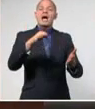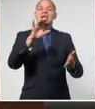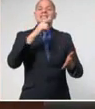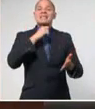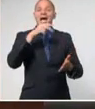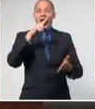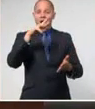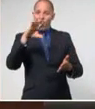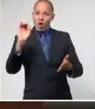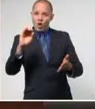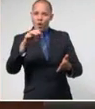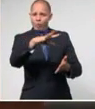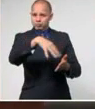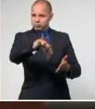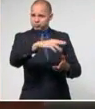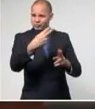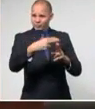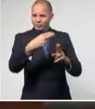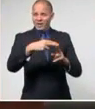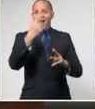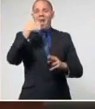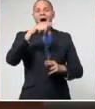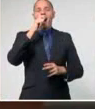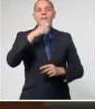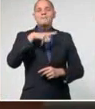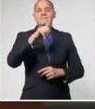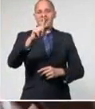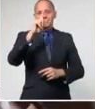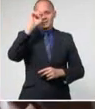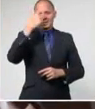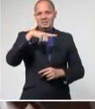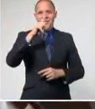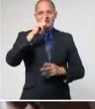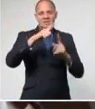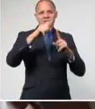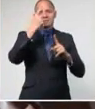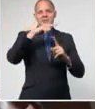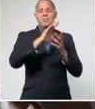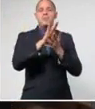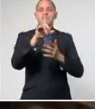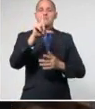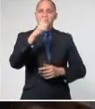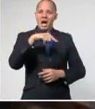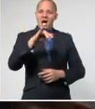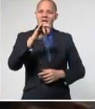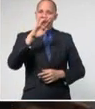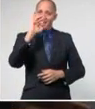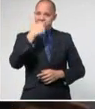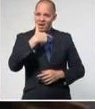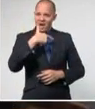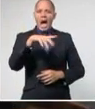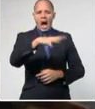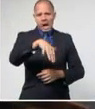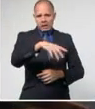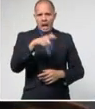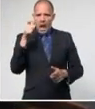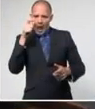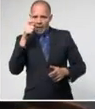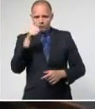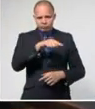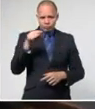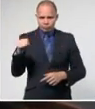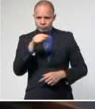primer ministro, Manuel Marrero Cruz, insistió en la necesidad de hacer cumplir con rigor y disciplina las medidas higiénico-sanitarias en las